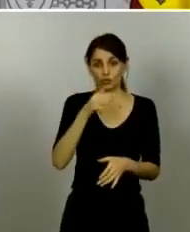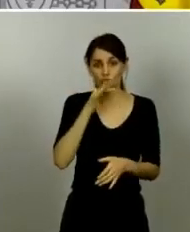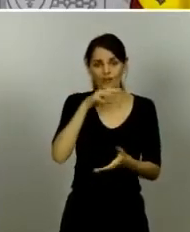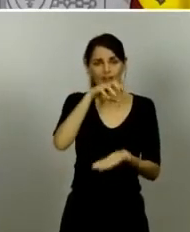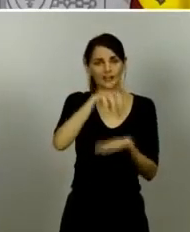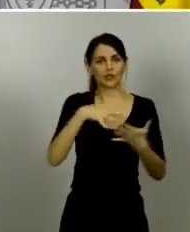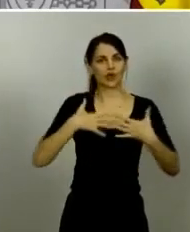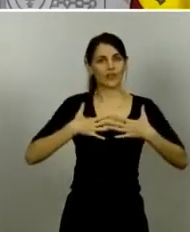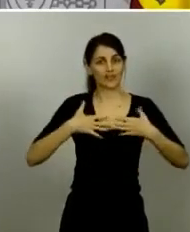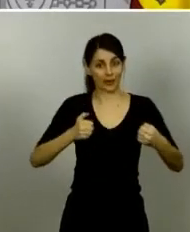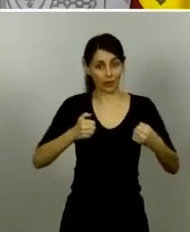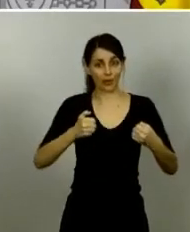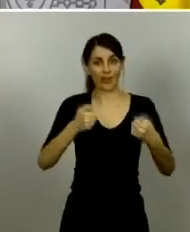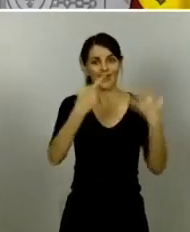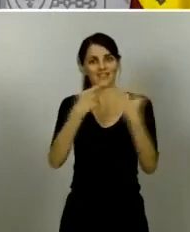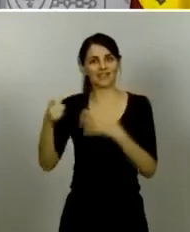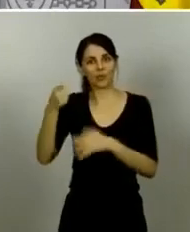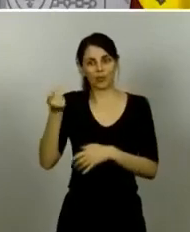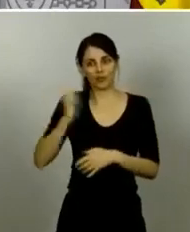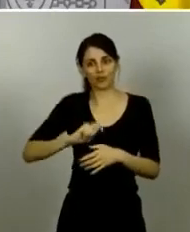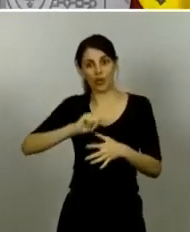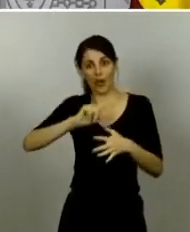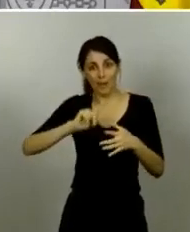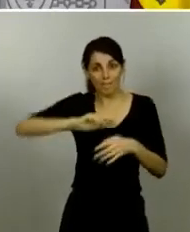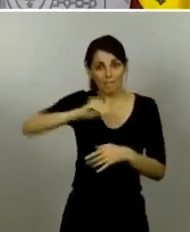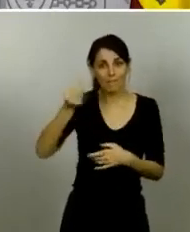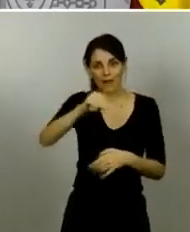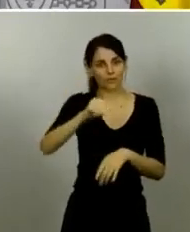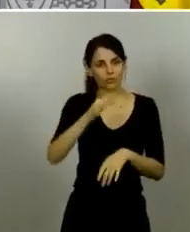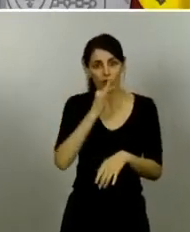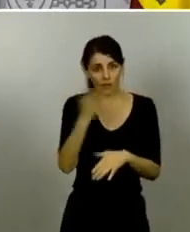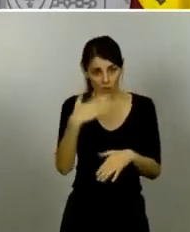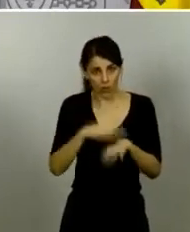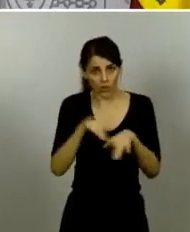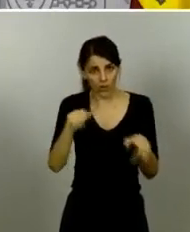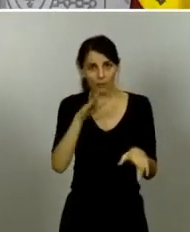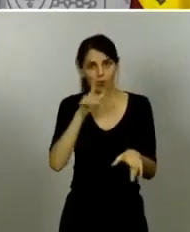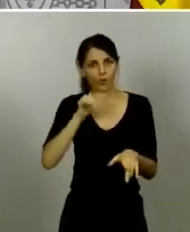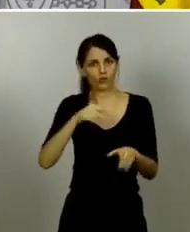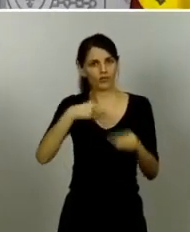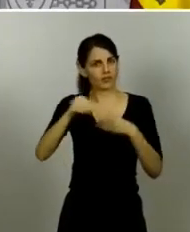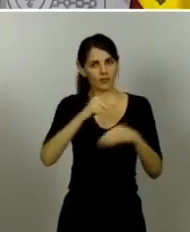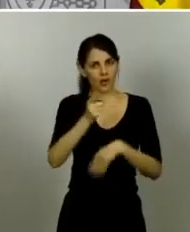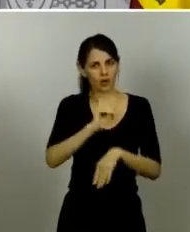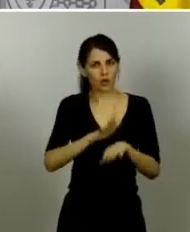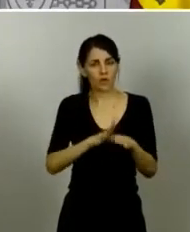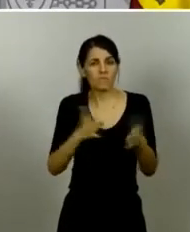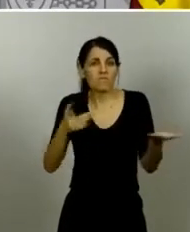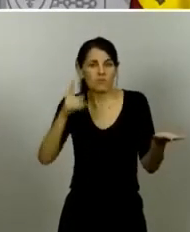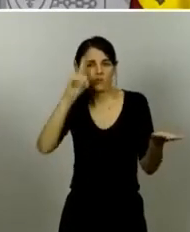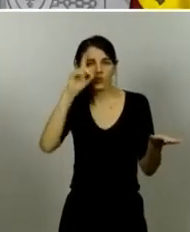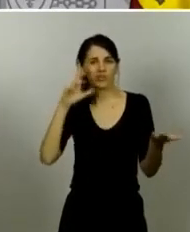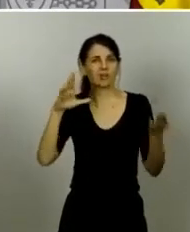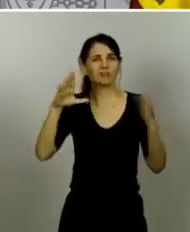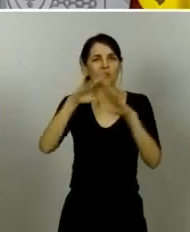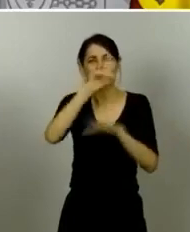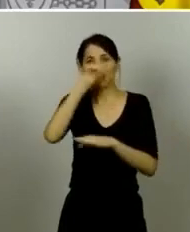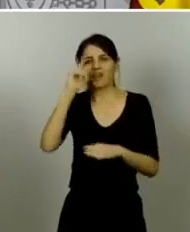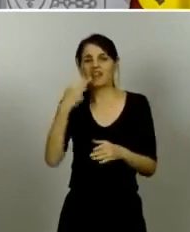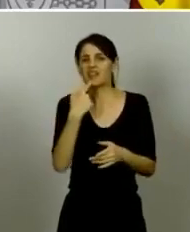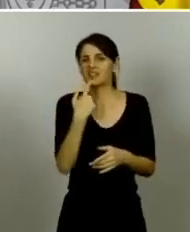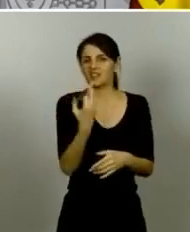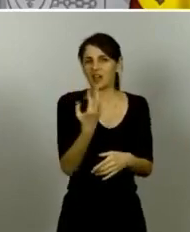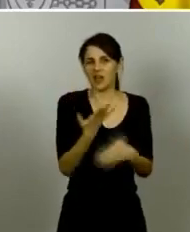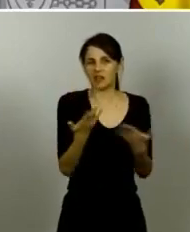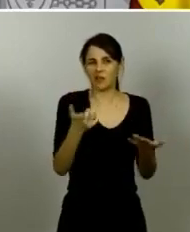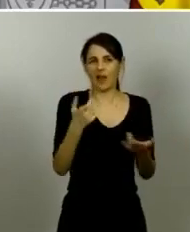profesionales no sé qué explicaciones les está dando la Comunidad de Madrid sobre estas carencias y al señor Simón